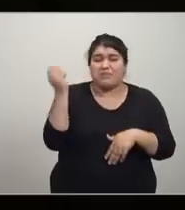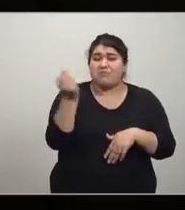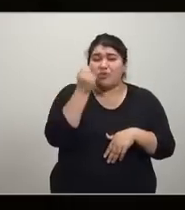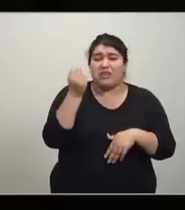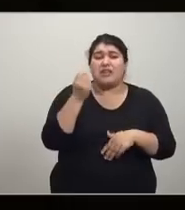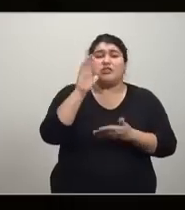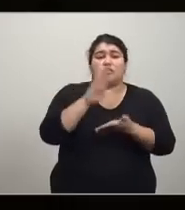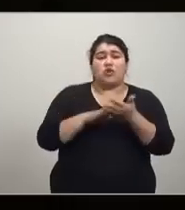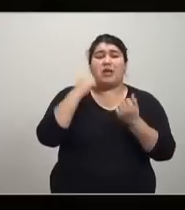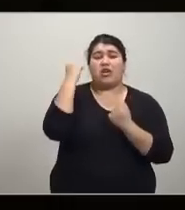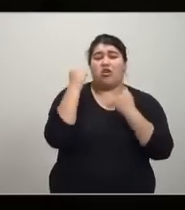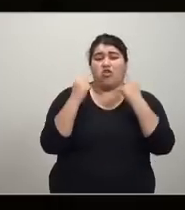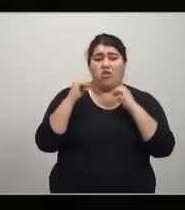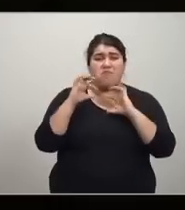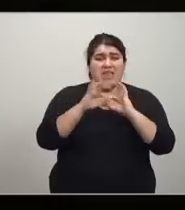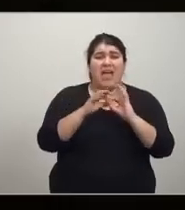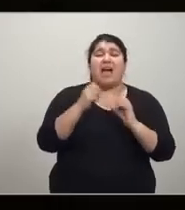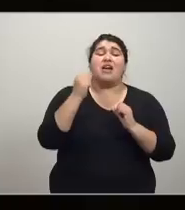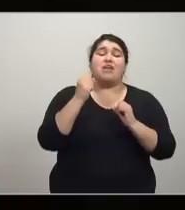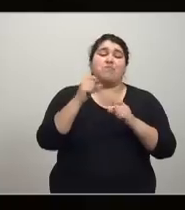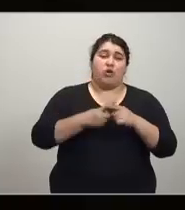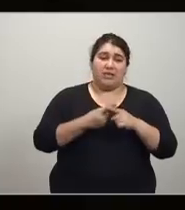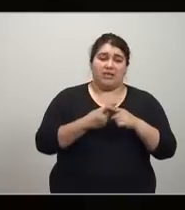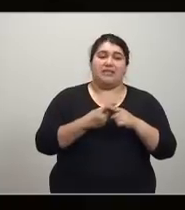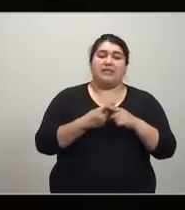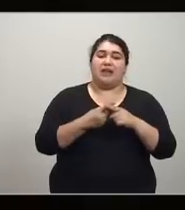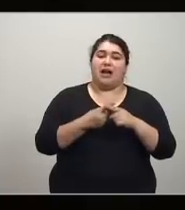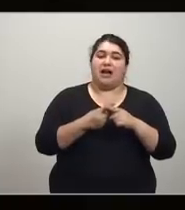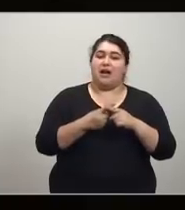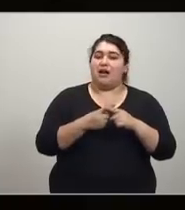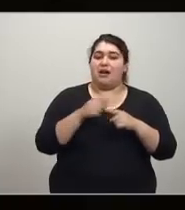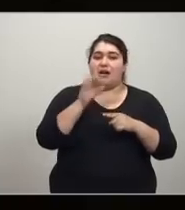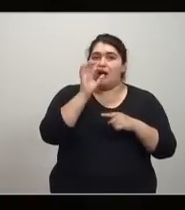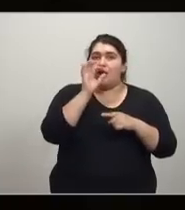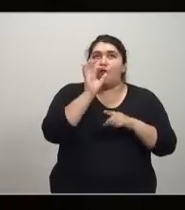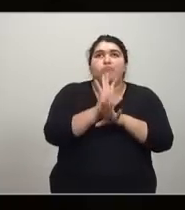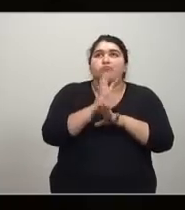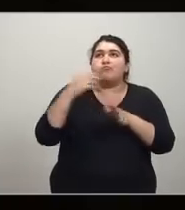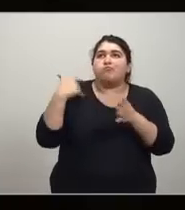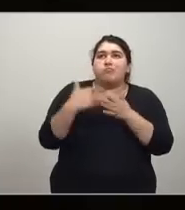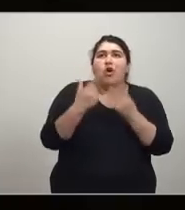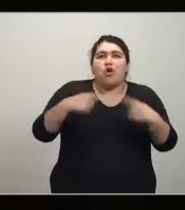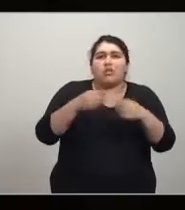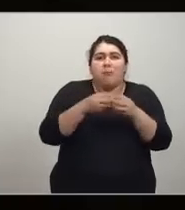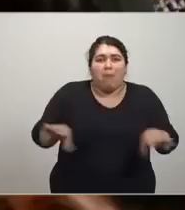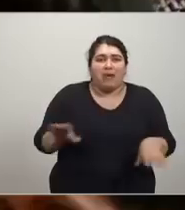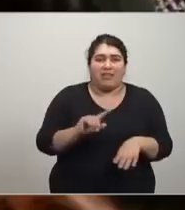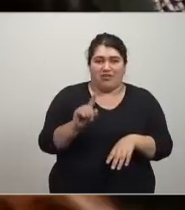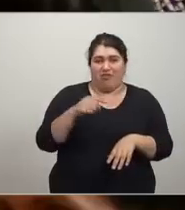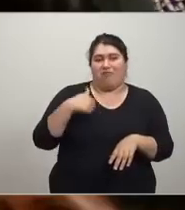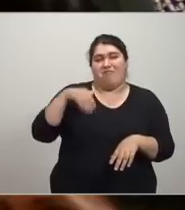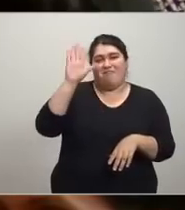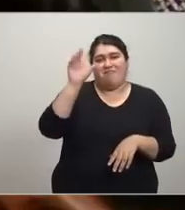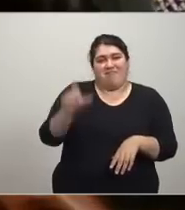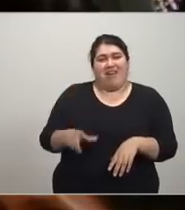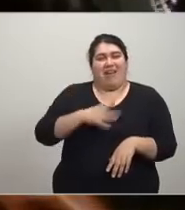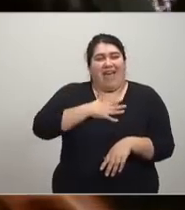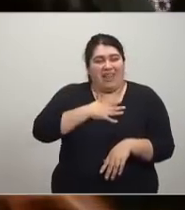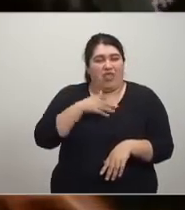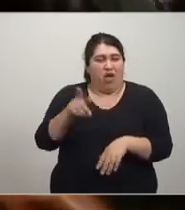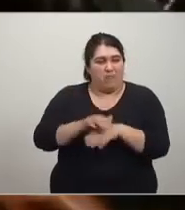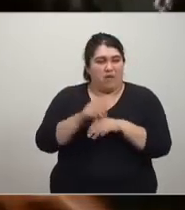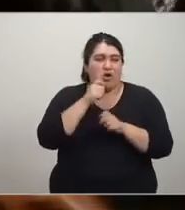la disciplina económica su membreta original de economía política y que nunca debió perder como dice un querido amigo para mí